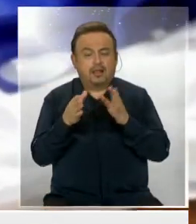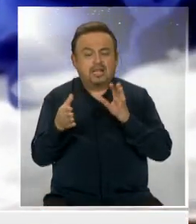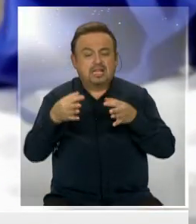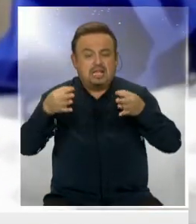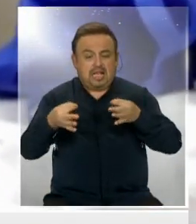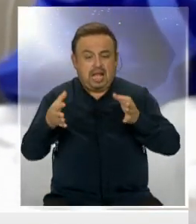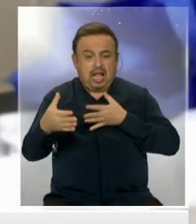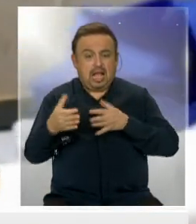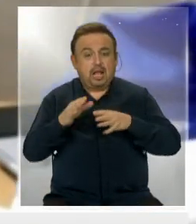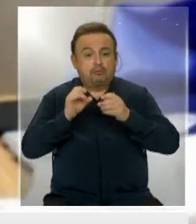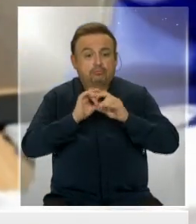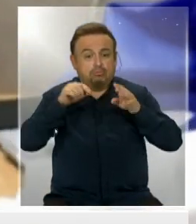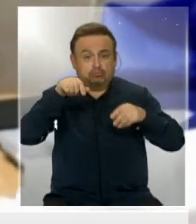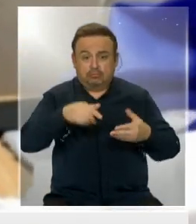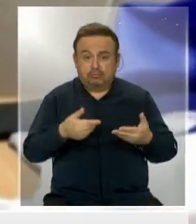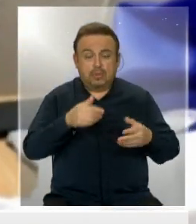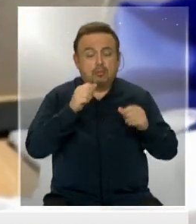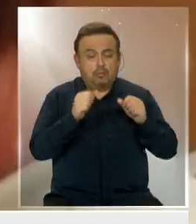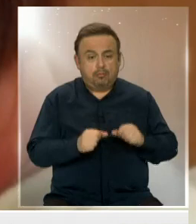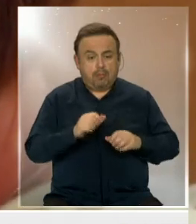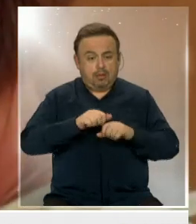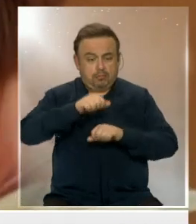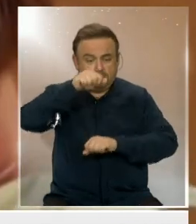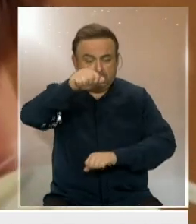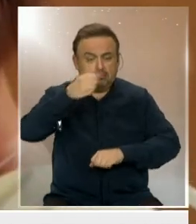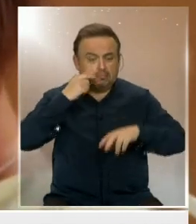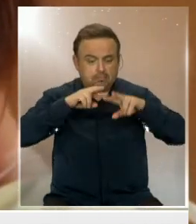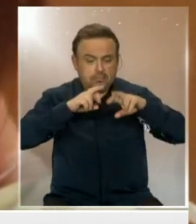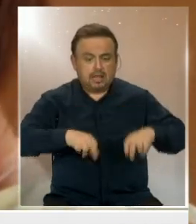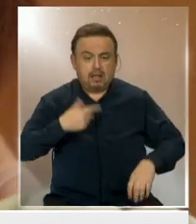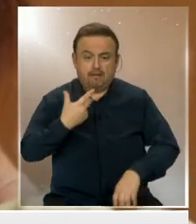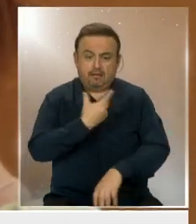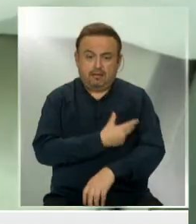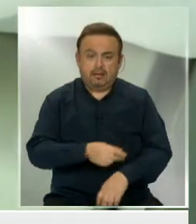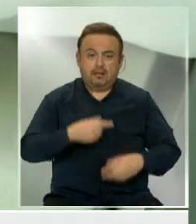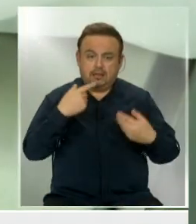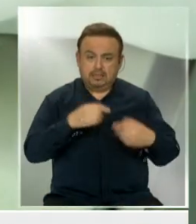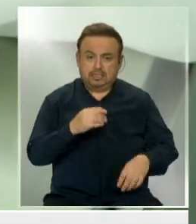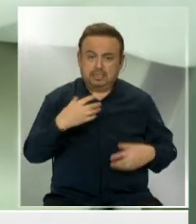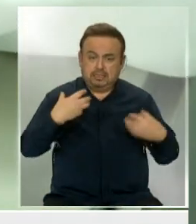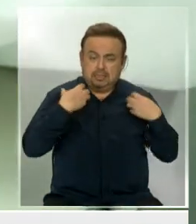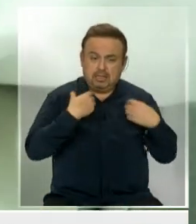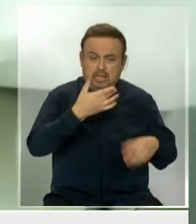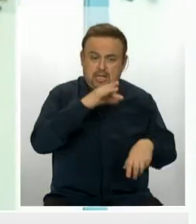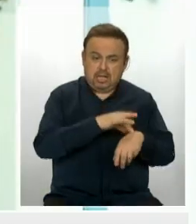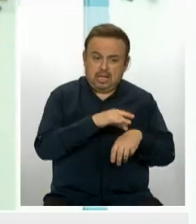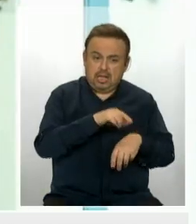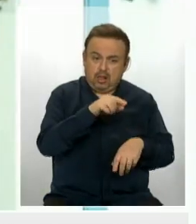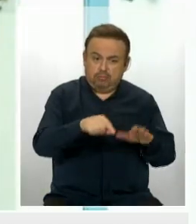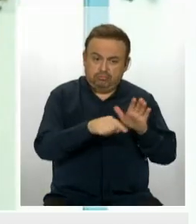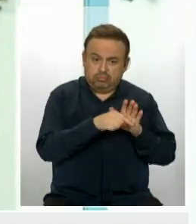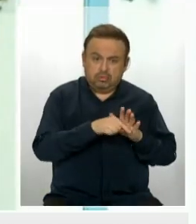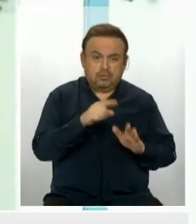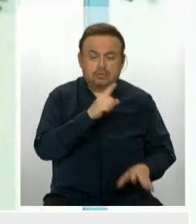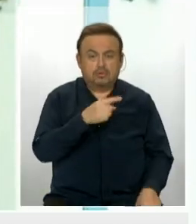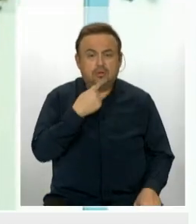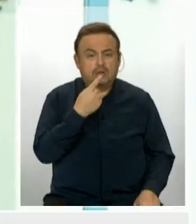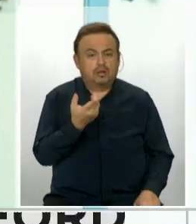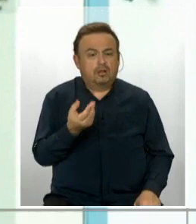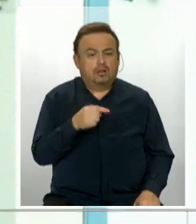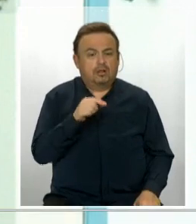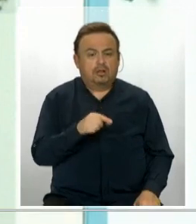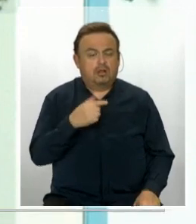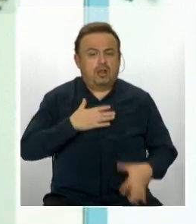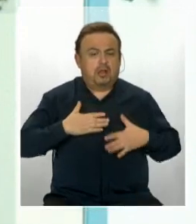seguridad que en casos como estos se puede abrir para analizar si la vacuna fue responsable de esa reacción. Decidí que no tiene sentido